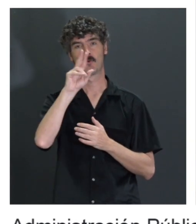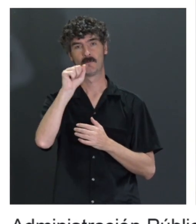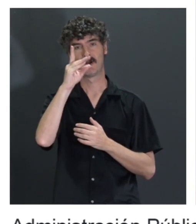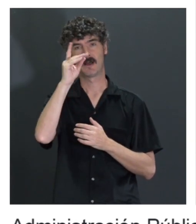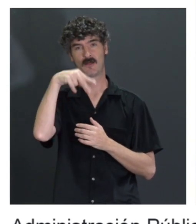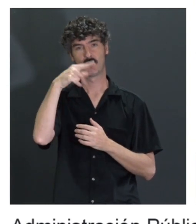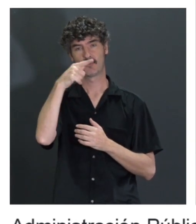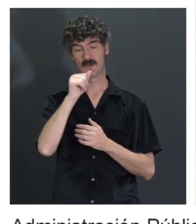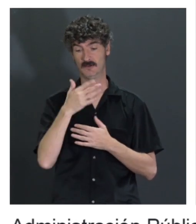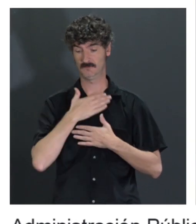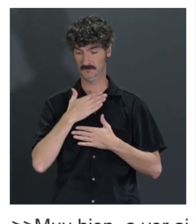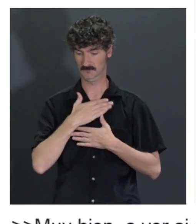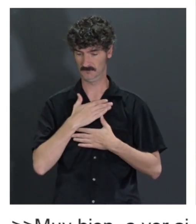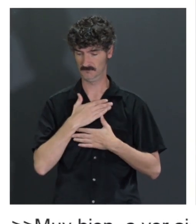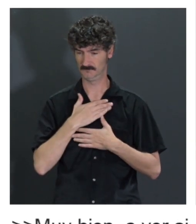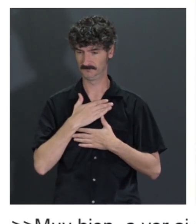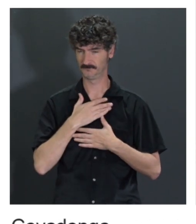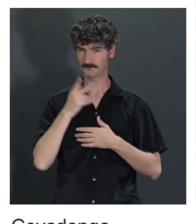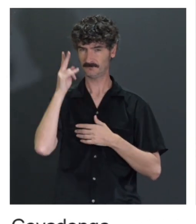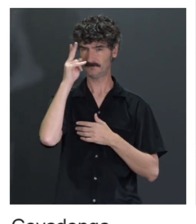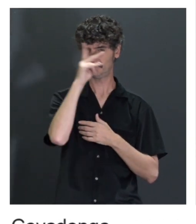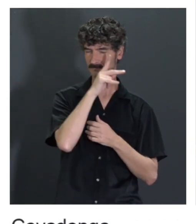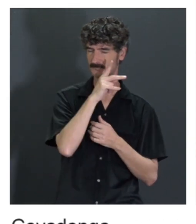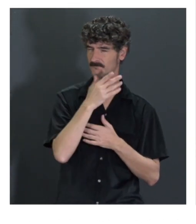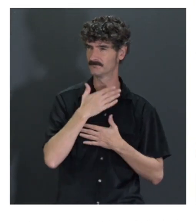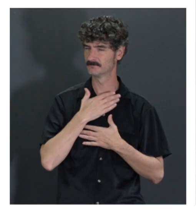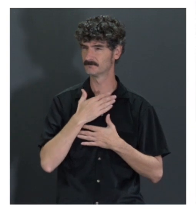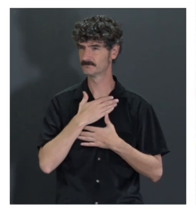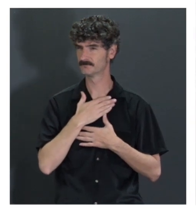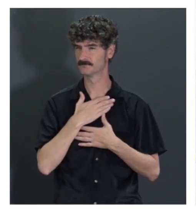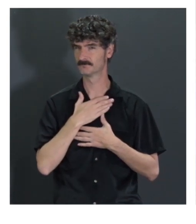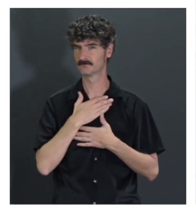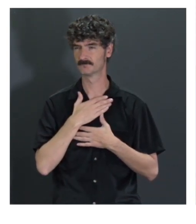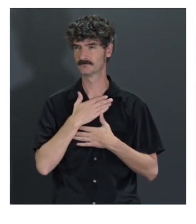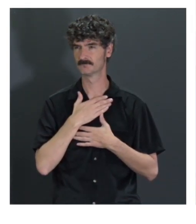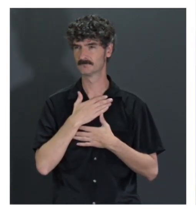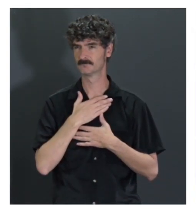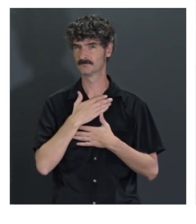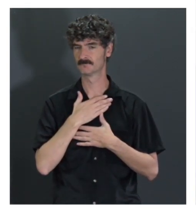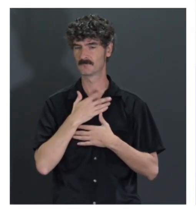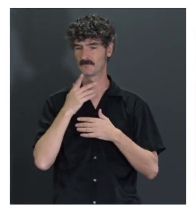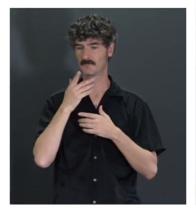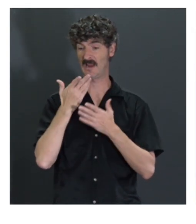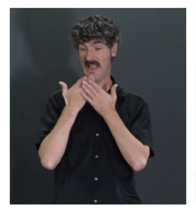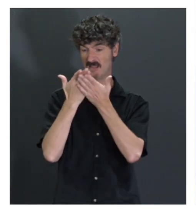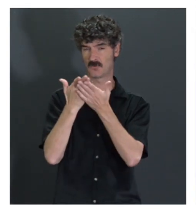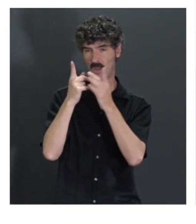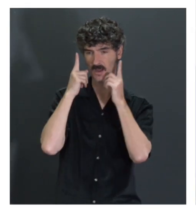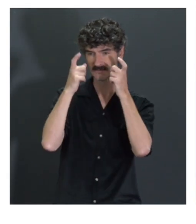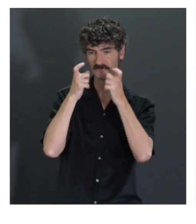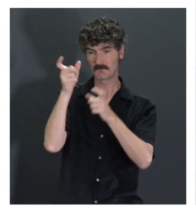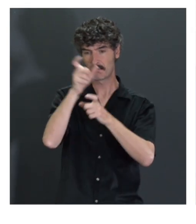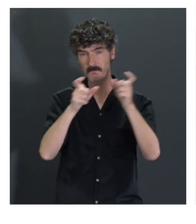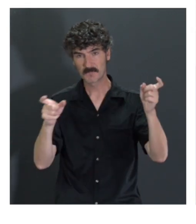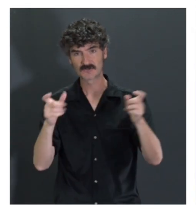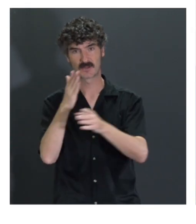Pues mira, yo, Rosa, lo que más me preocupa siempre quizás ha sido intentar ayudar a que las personas